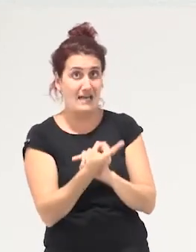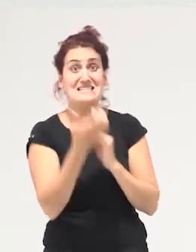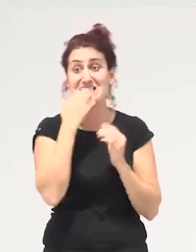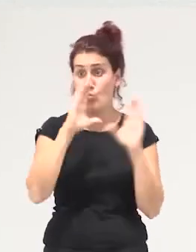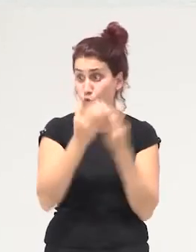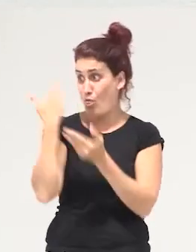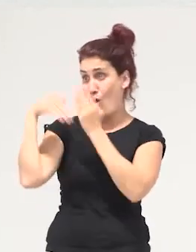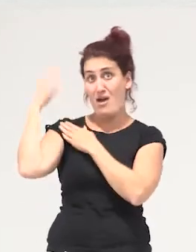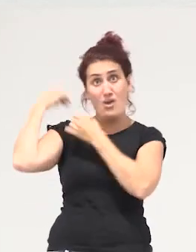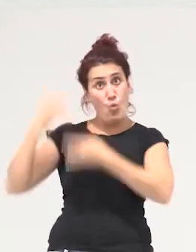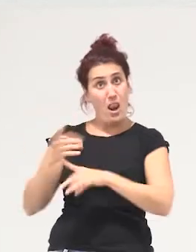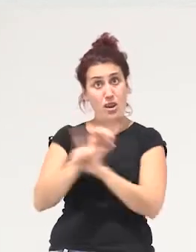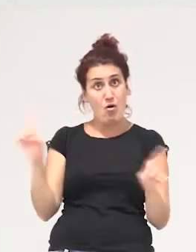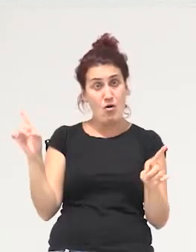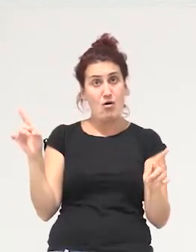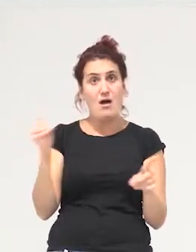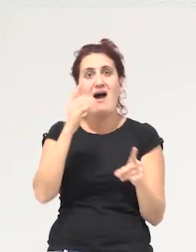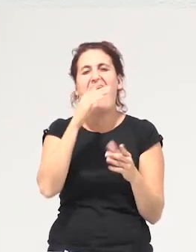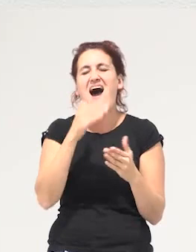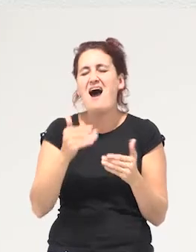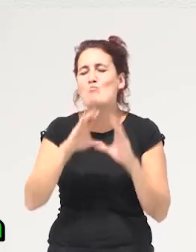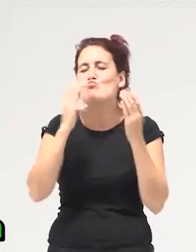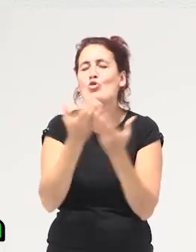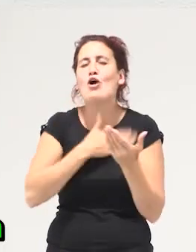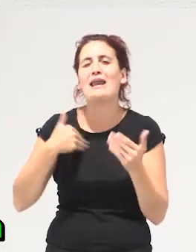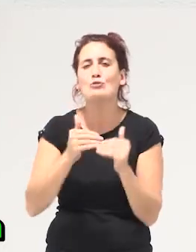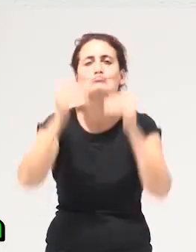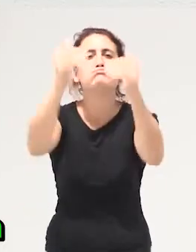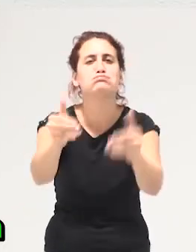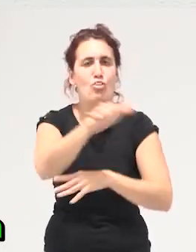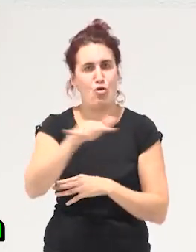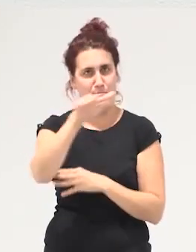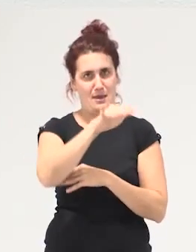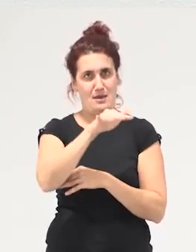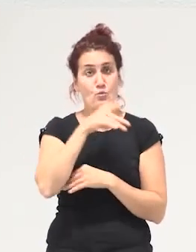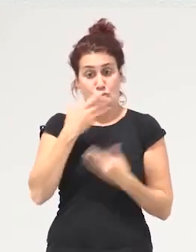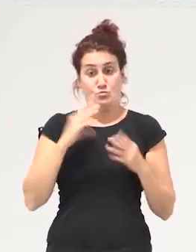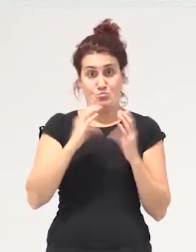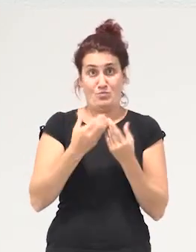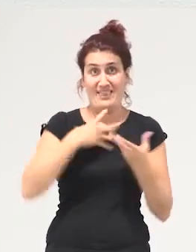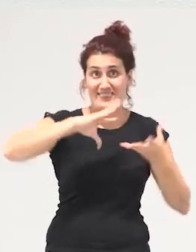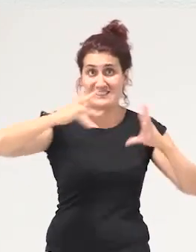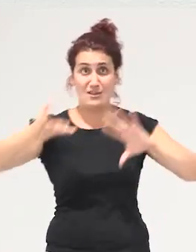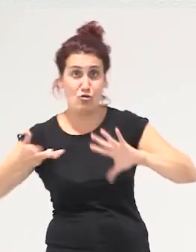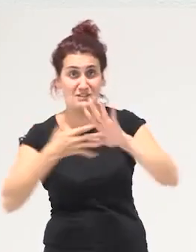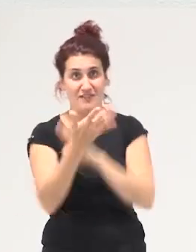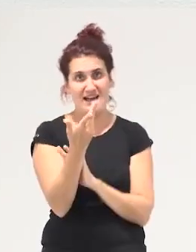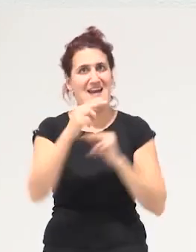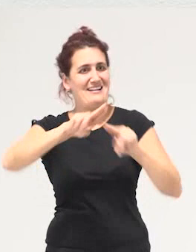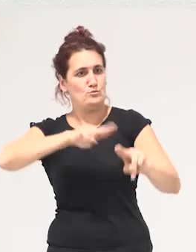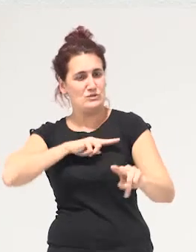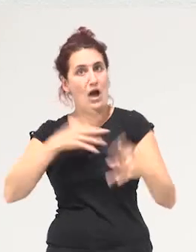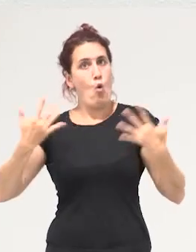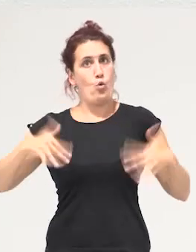el que era hacia donde queremos que vaya el mundo entonces un programa de transición es capaz de combinar la respuesta a las urgencias